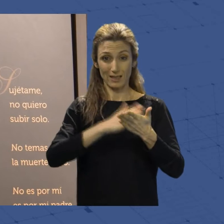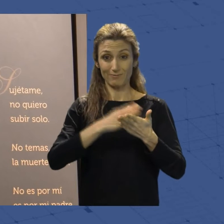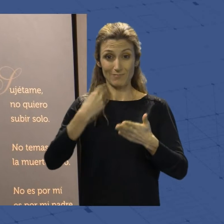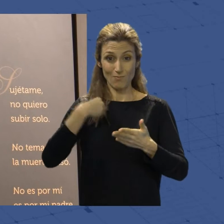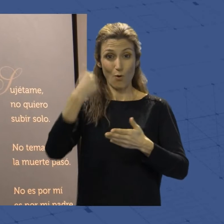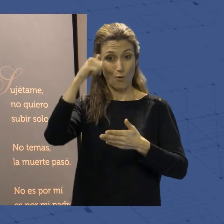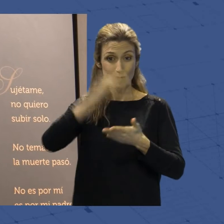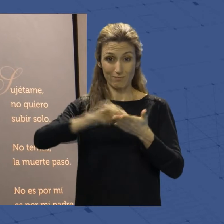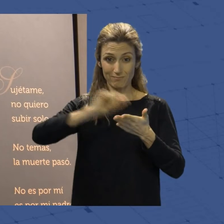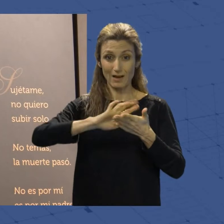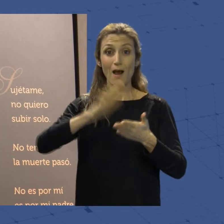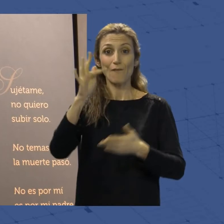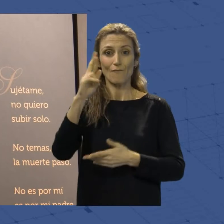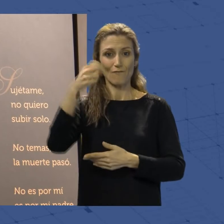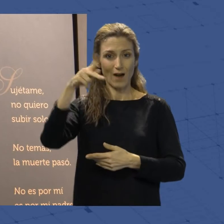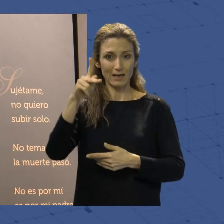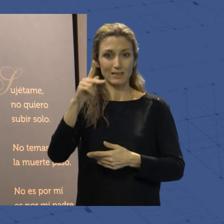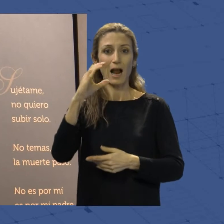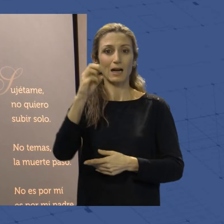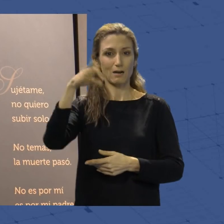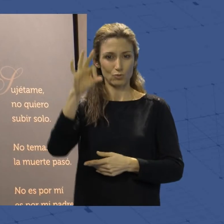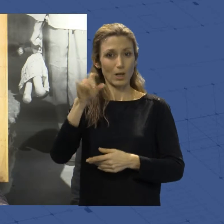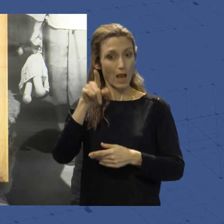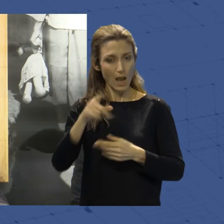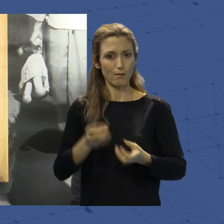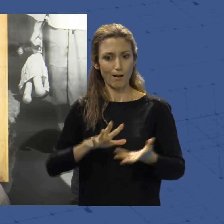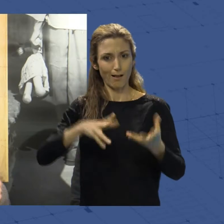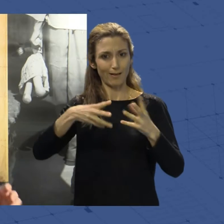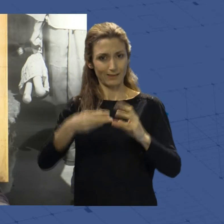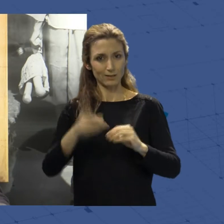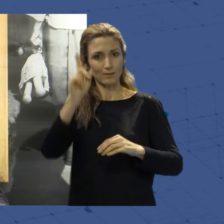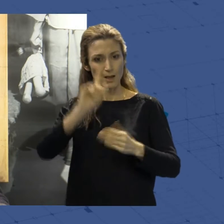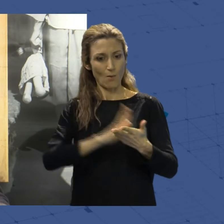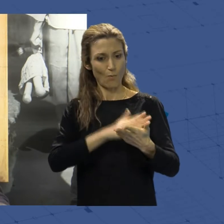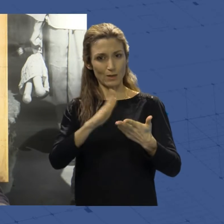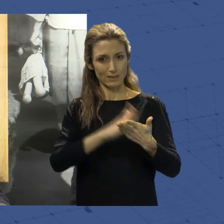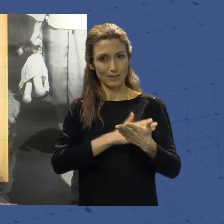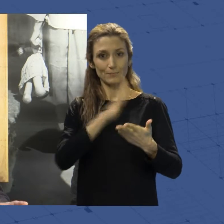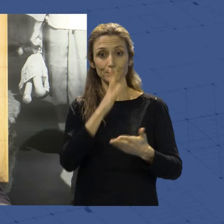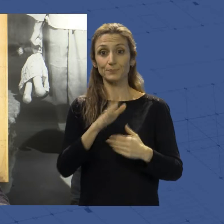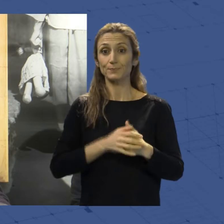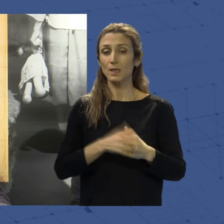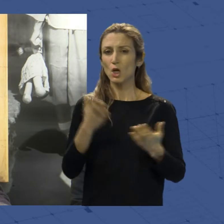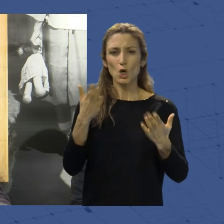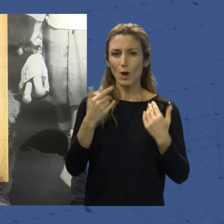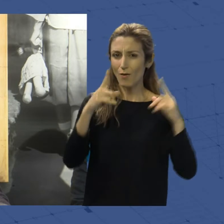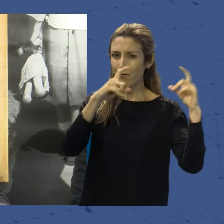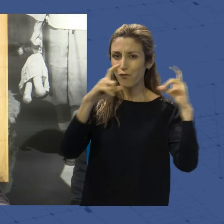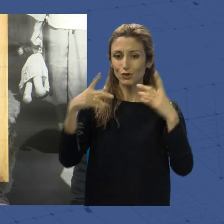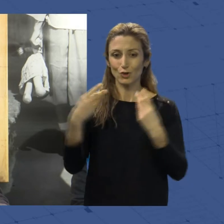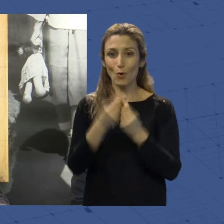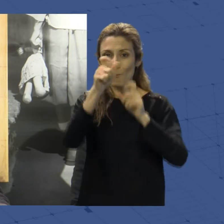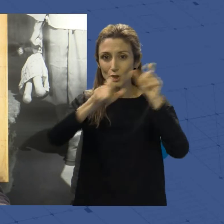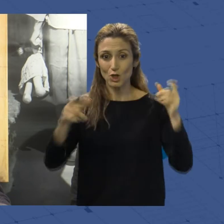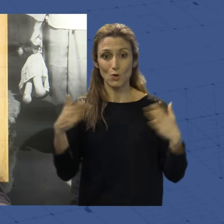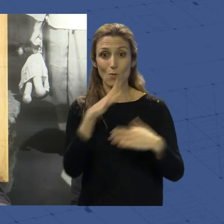intensidad a las imágenes. No tenemos de los refugios fotos con personas. No existen, porque en aquello entonces existían